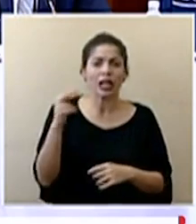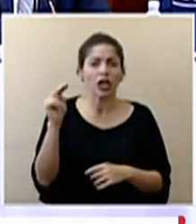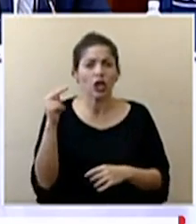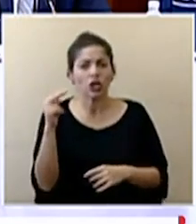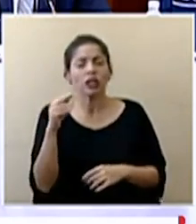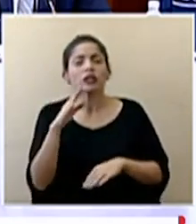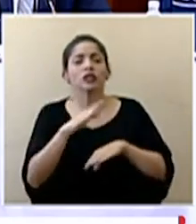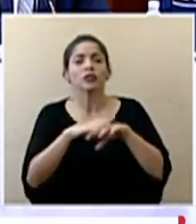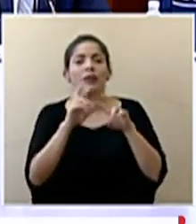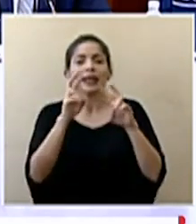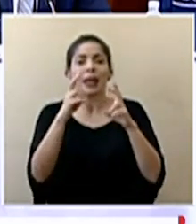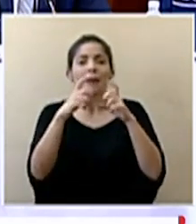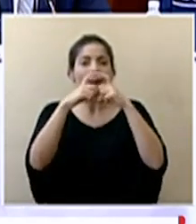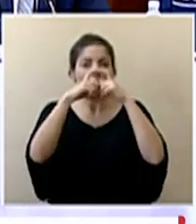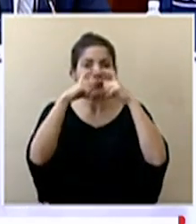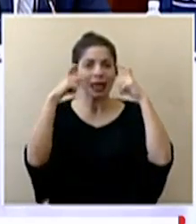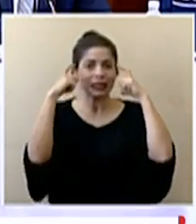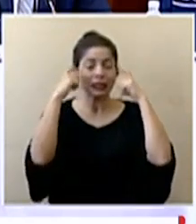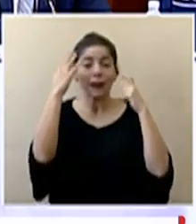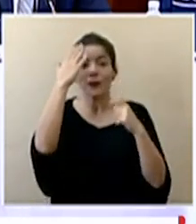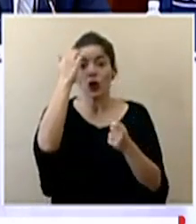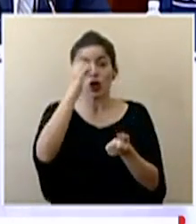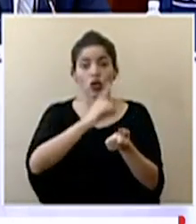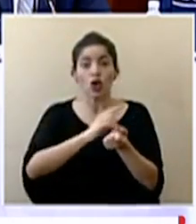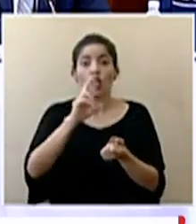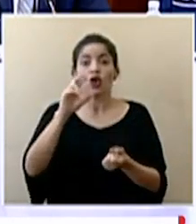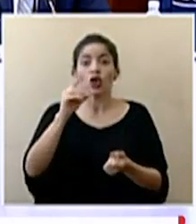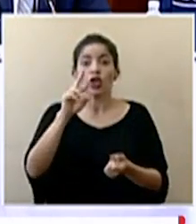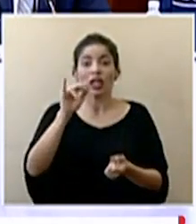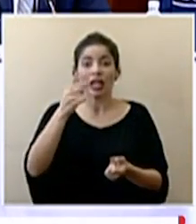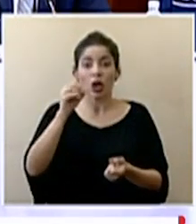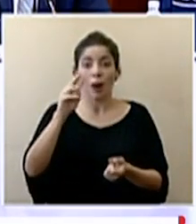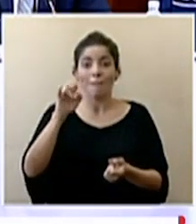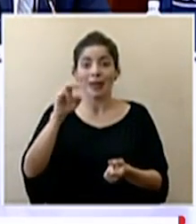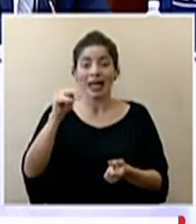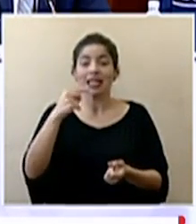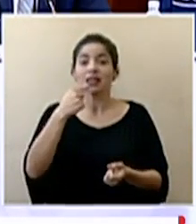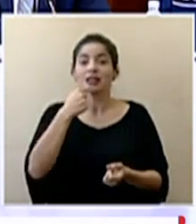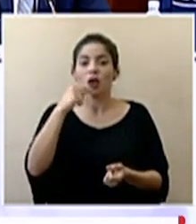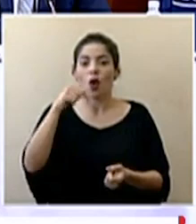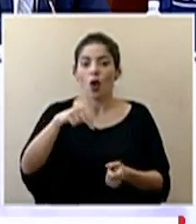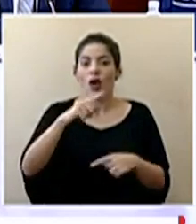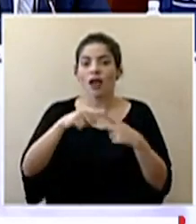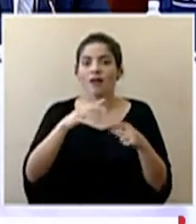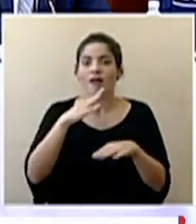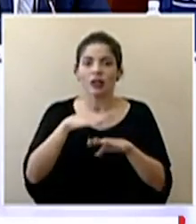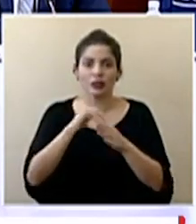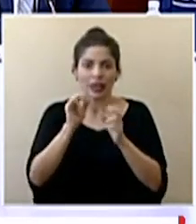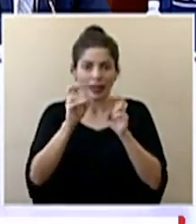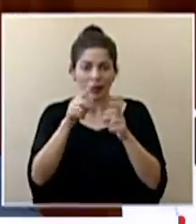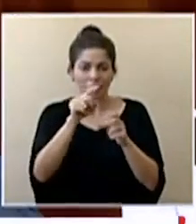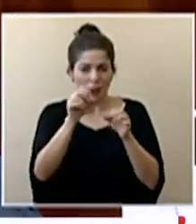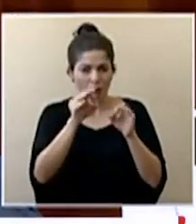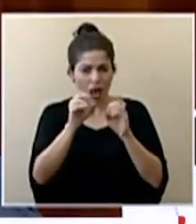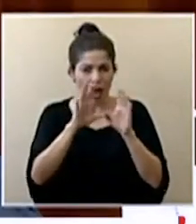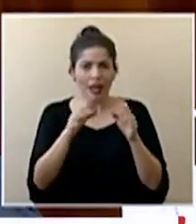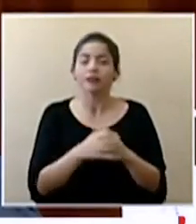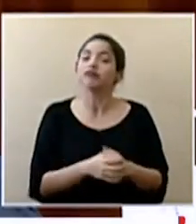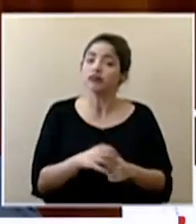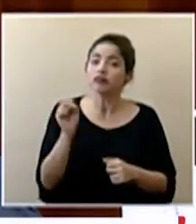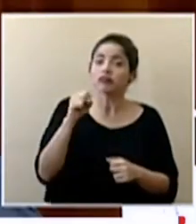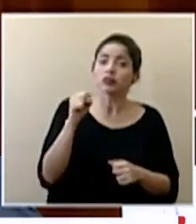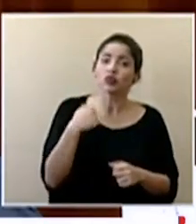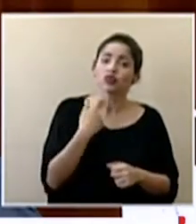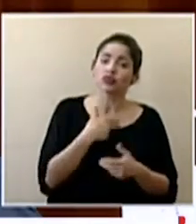sobre el tema de las mascarillas dado que el doctor Rodrigo Marín indicó que hoy nos íbamos a referir a este tema su aclaración al respecto si nosotros ya hemos